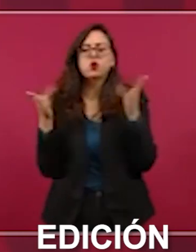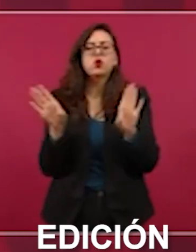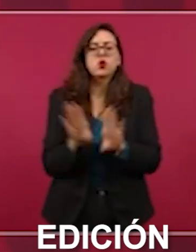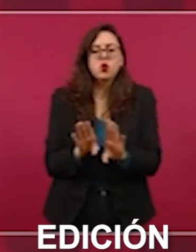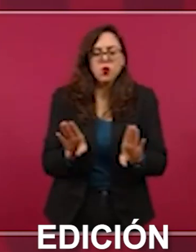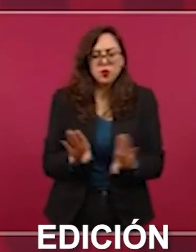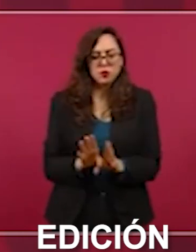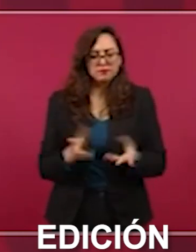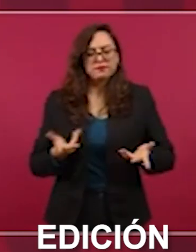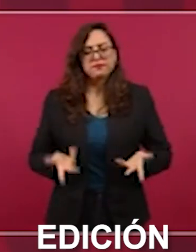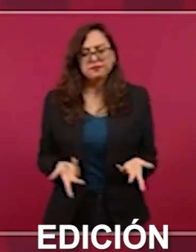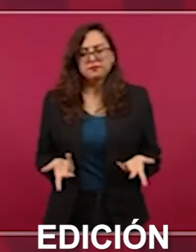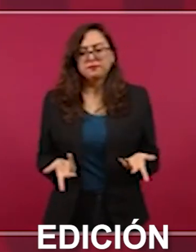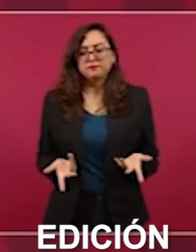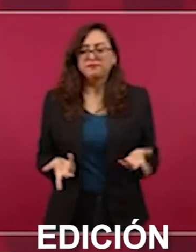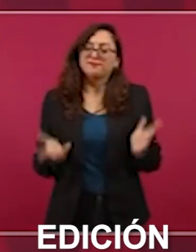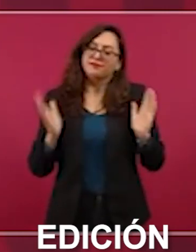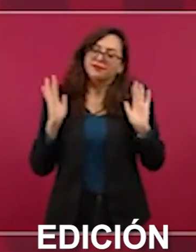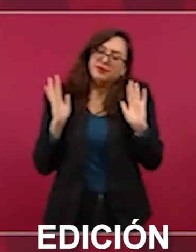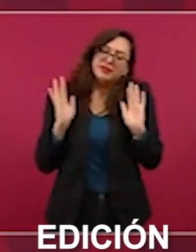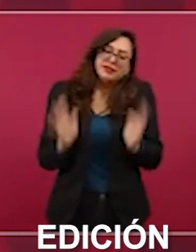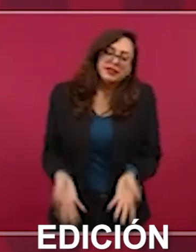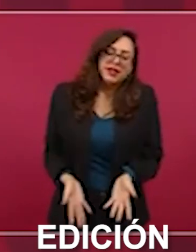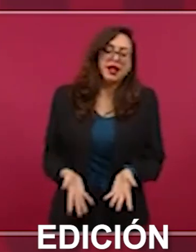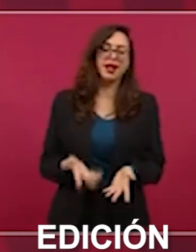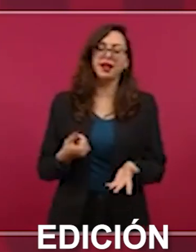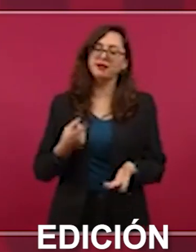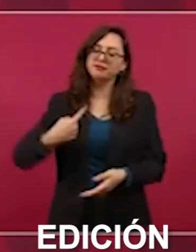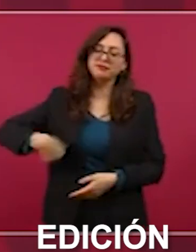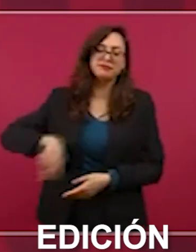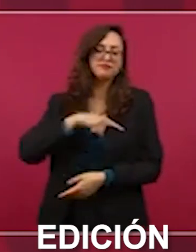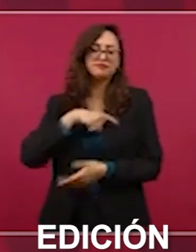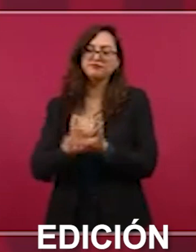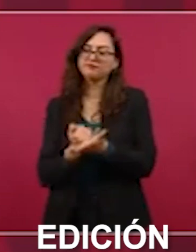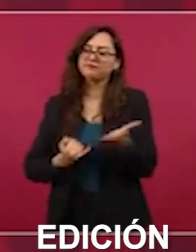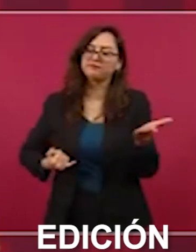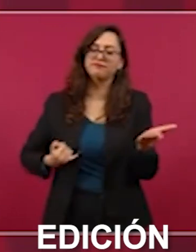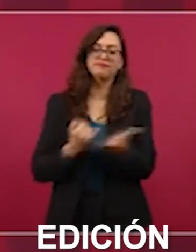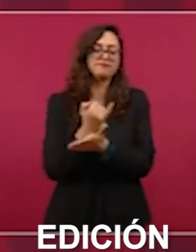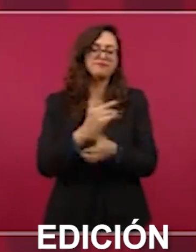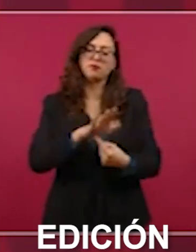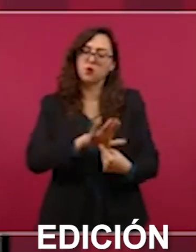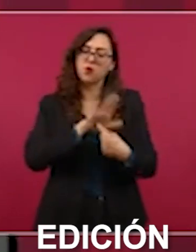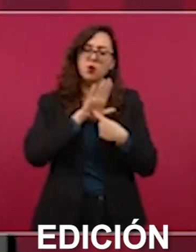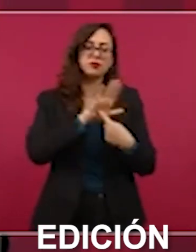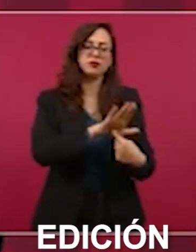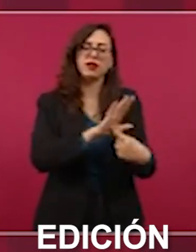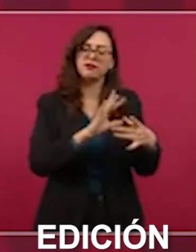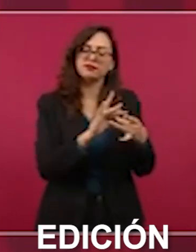Nosotros fuimos muy claros en que no podemos permitir